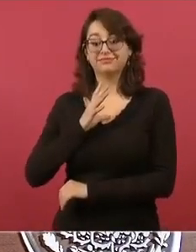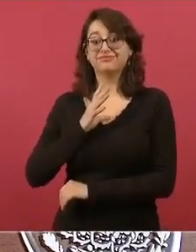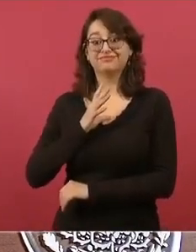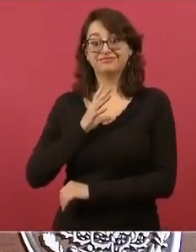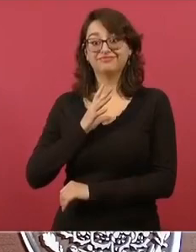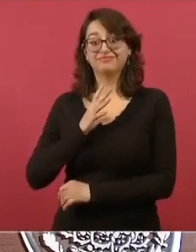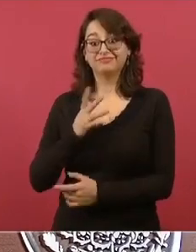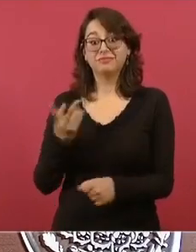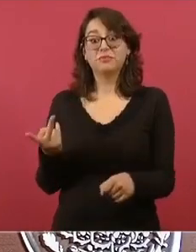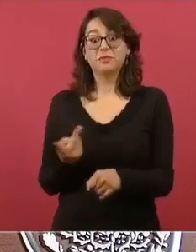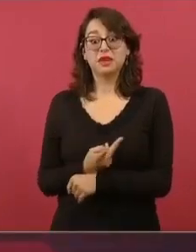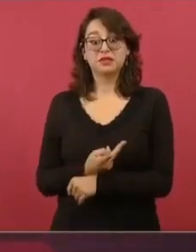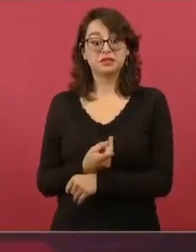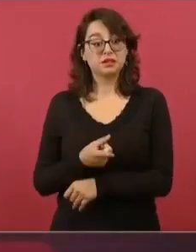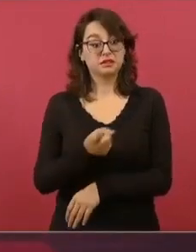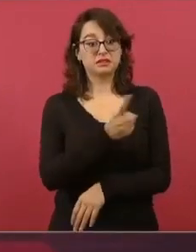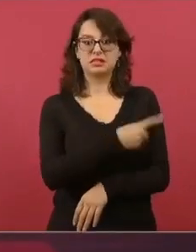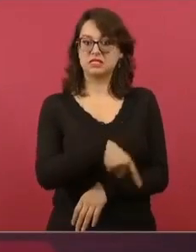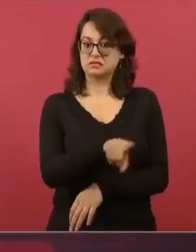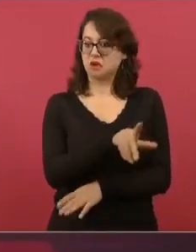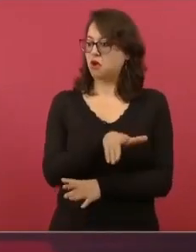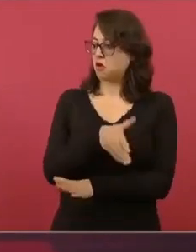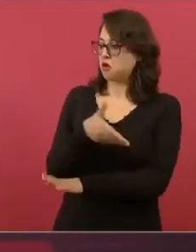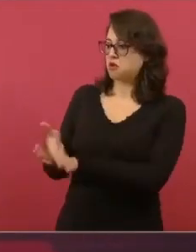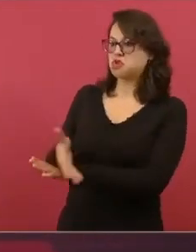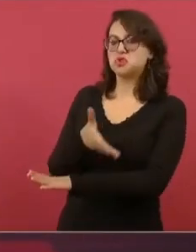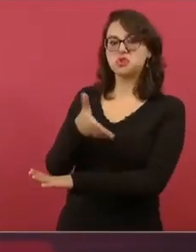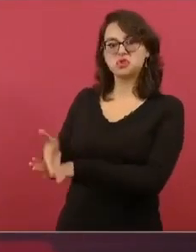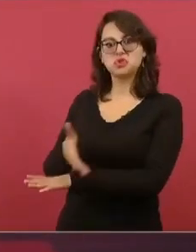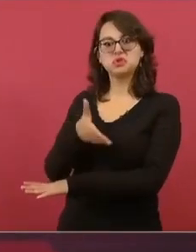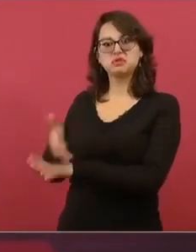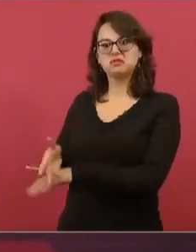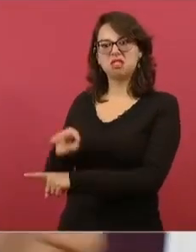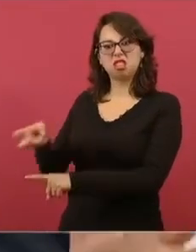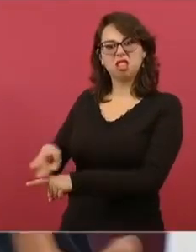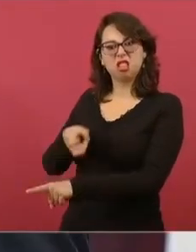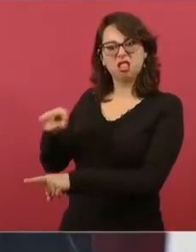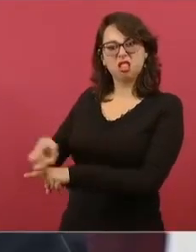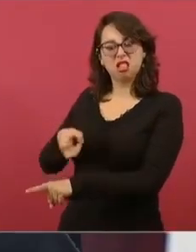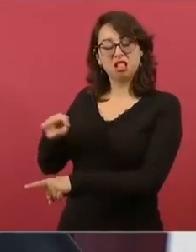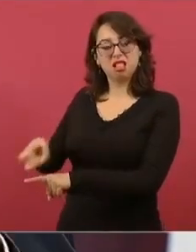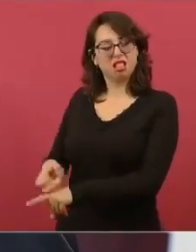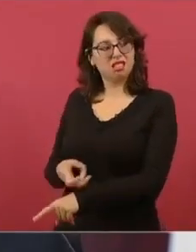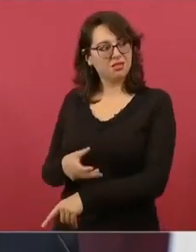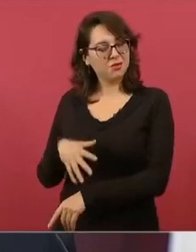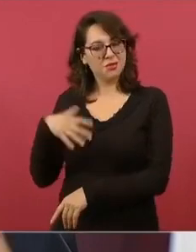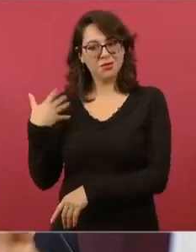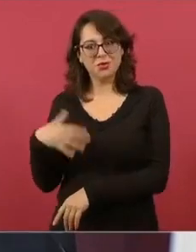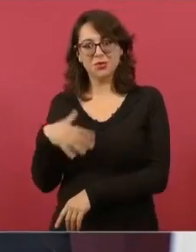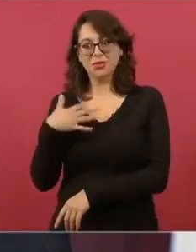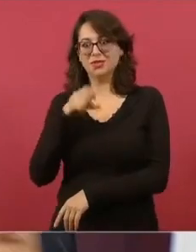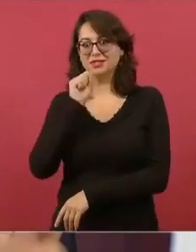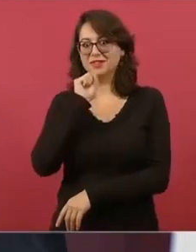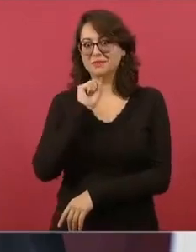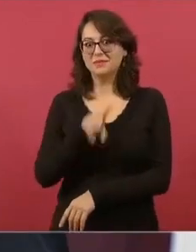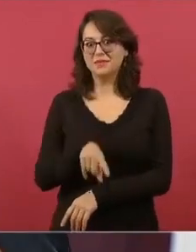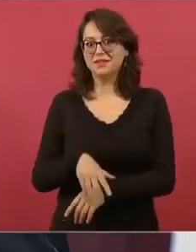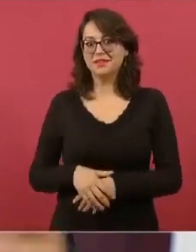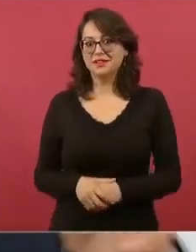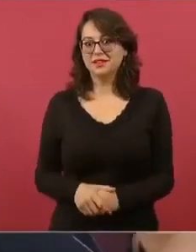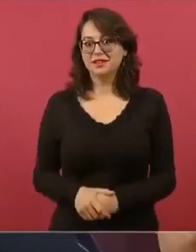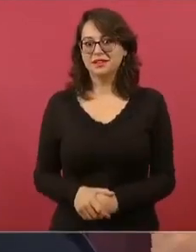también, los que no